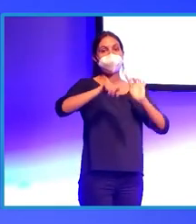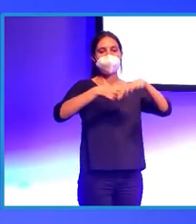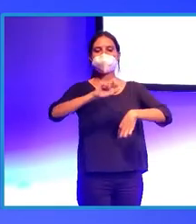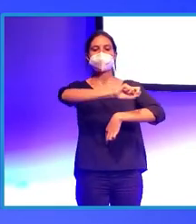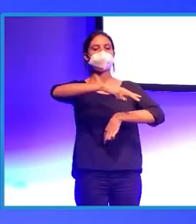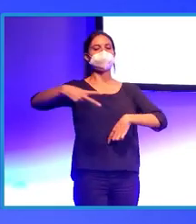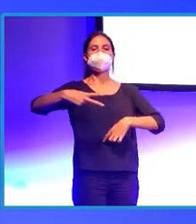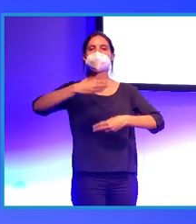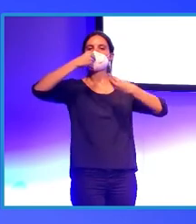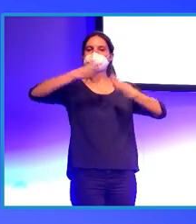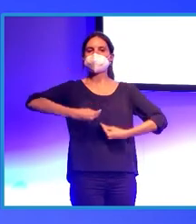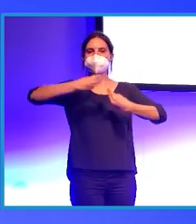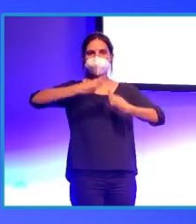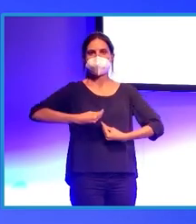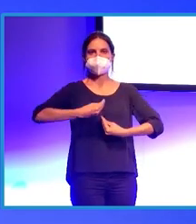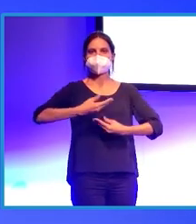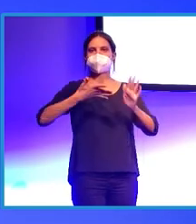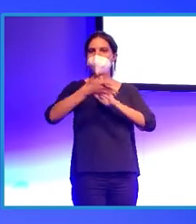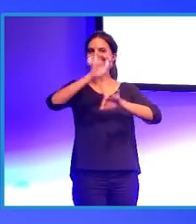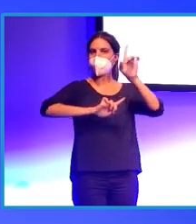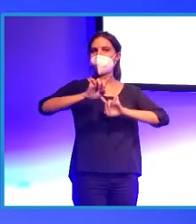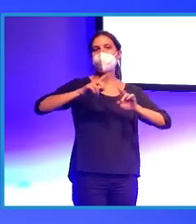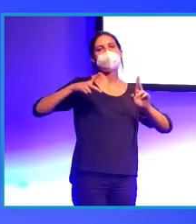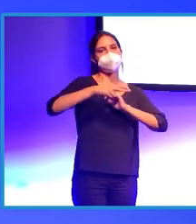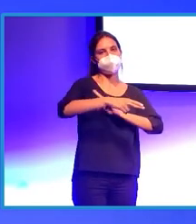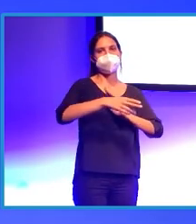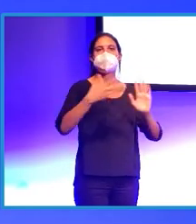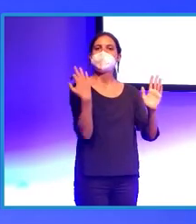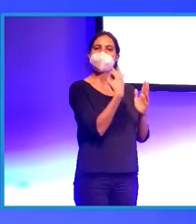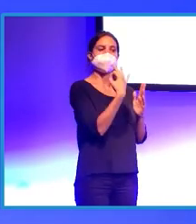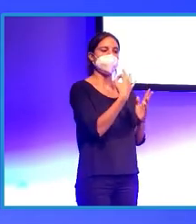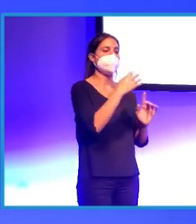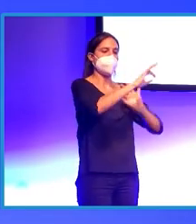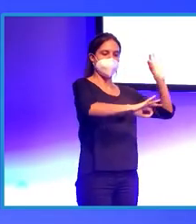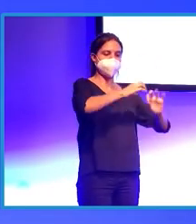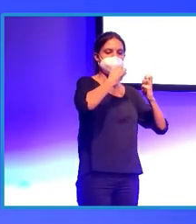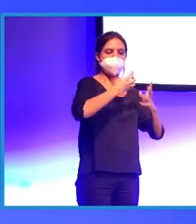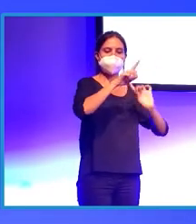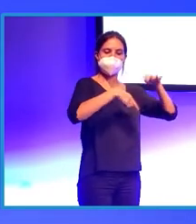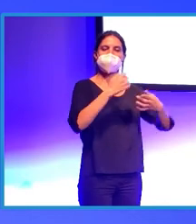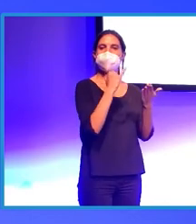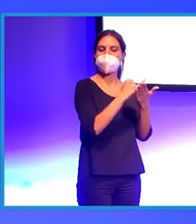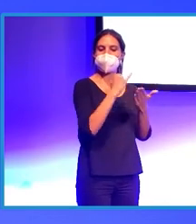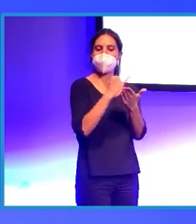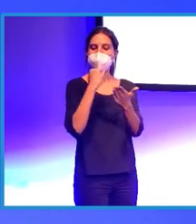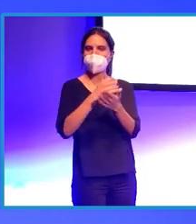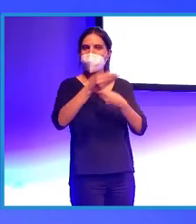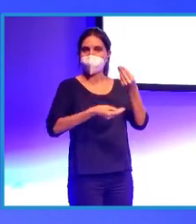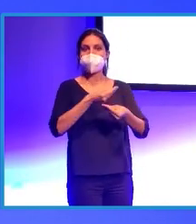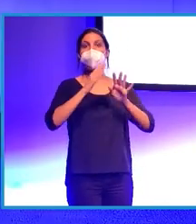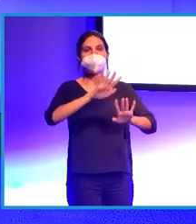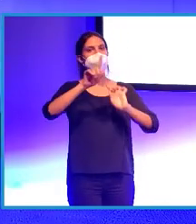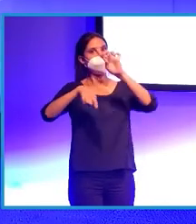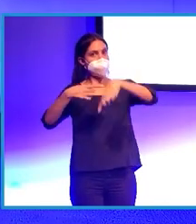problemas. Tiene que estar todo muy optimizado, testearlo y hacer varias pruebas. Pero sí, es todo en directo.